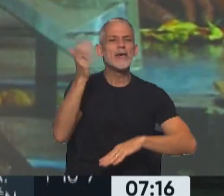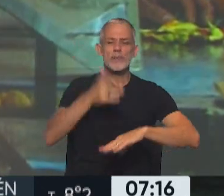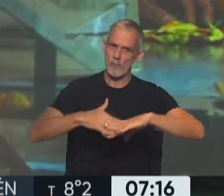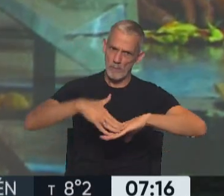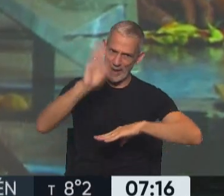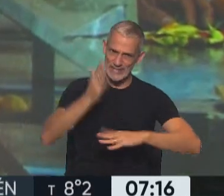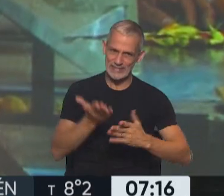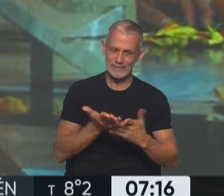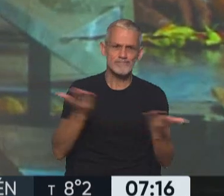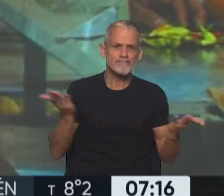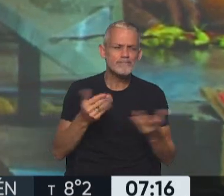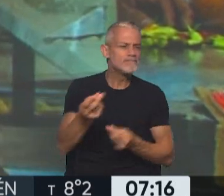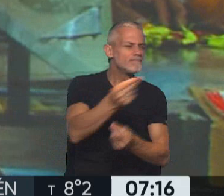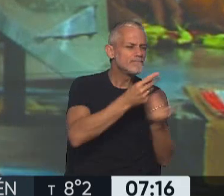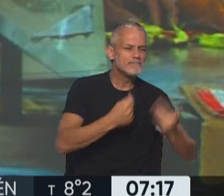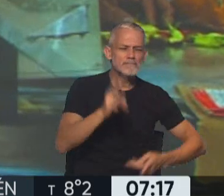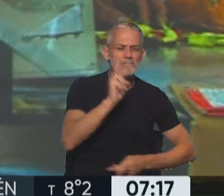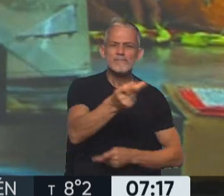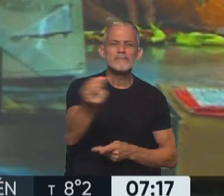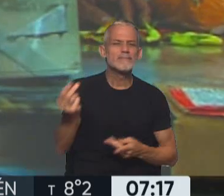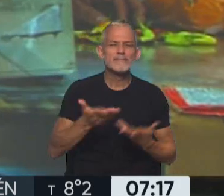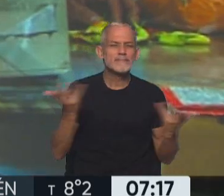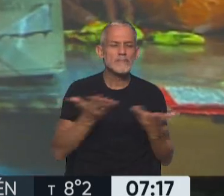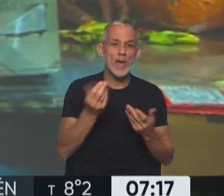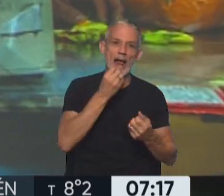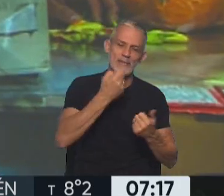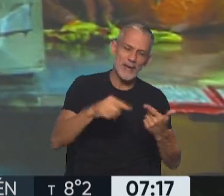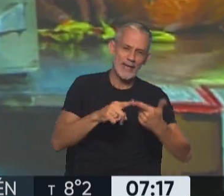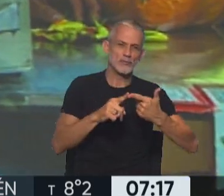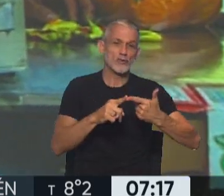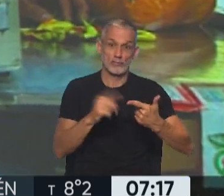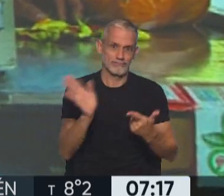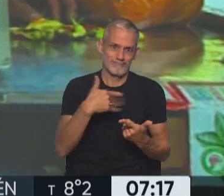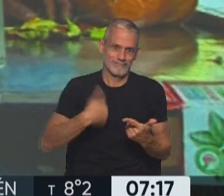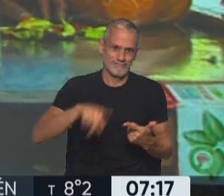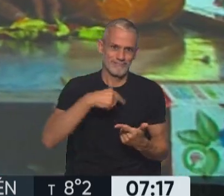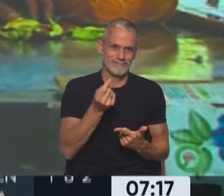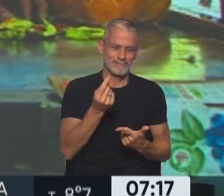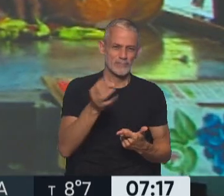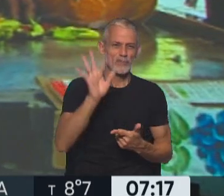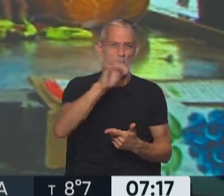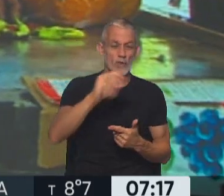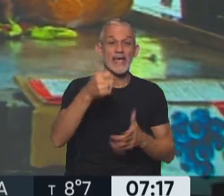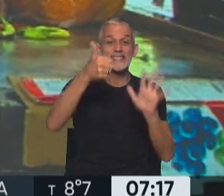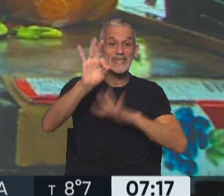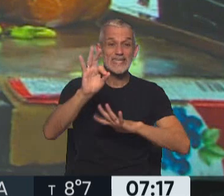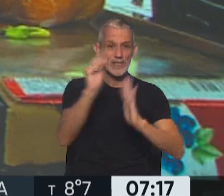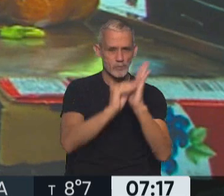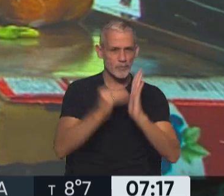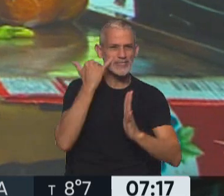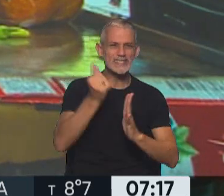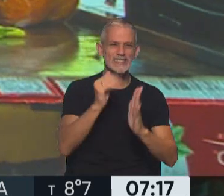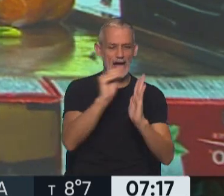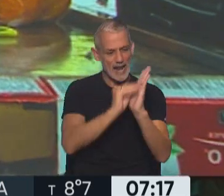pero en la práctica, la de todos los días, cómo se traduce en alimentos, en lo que todos consumimos. 60 productos ya están en comercios de